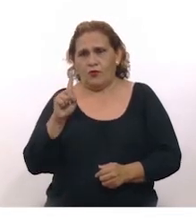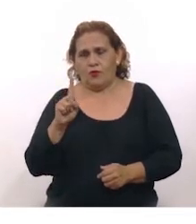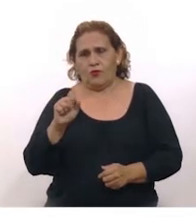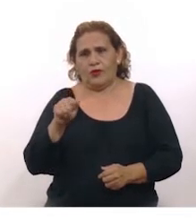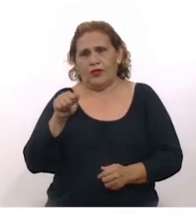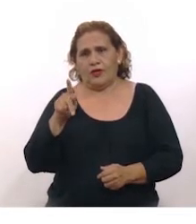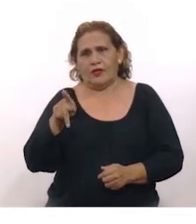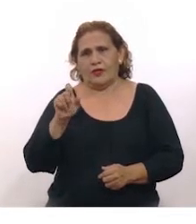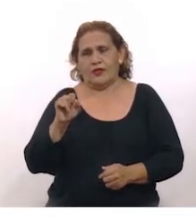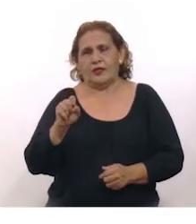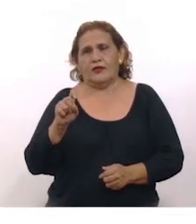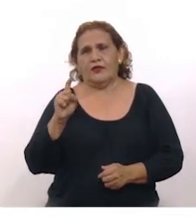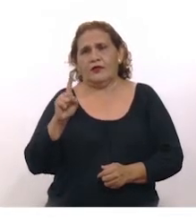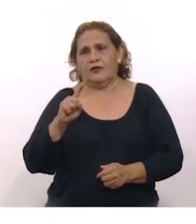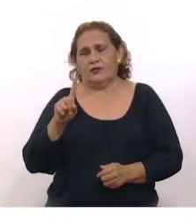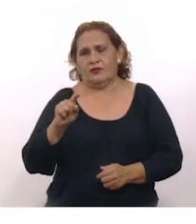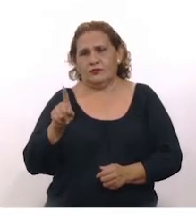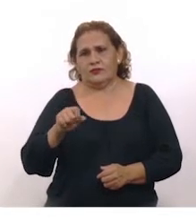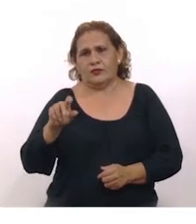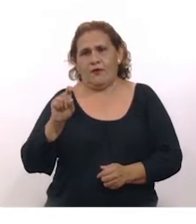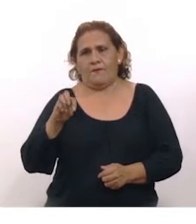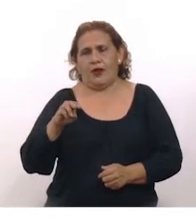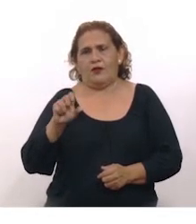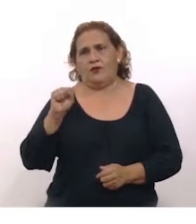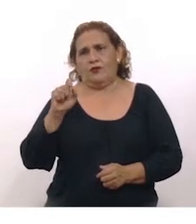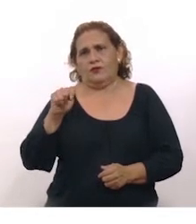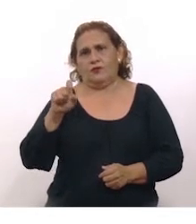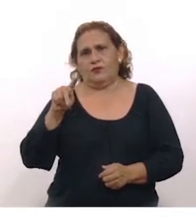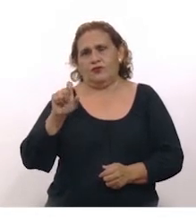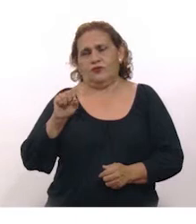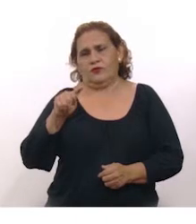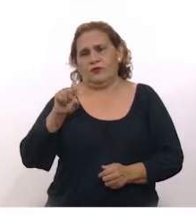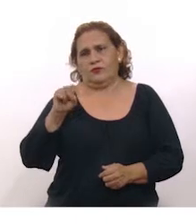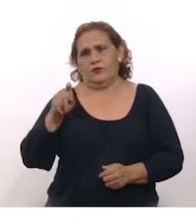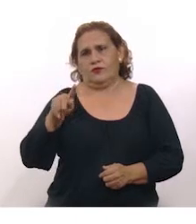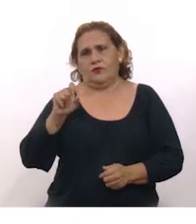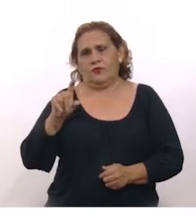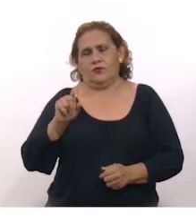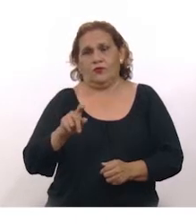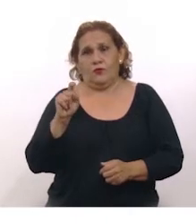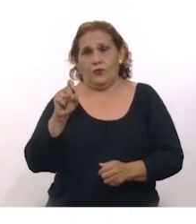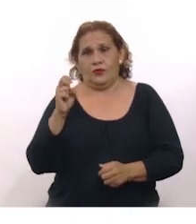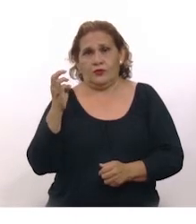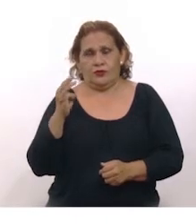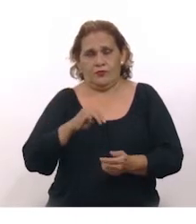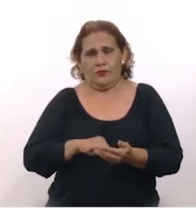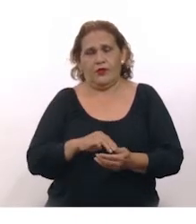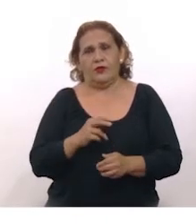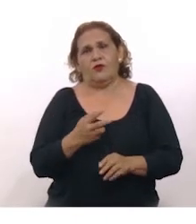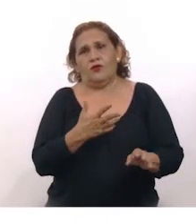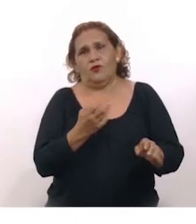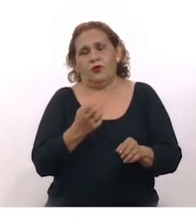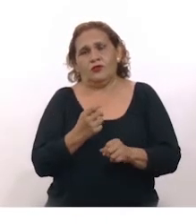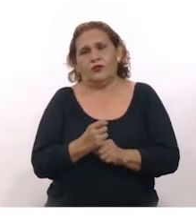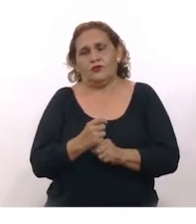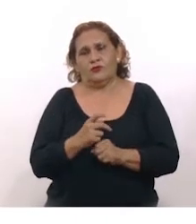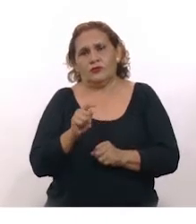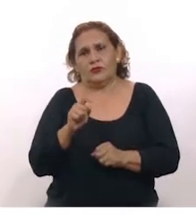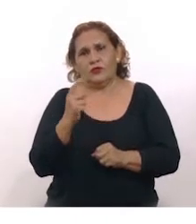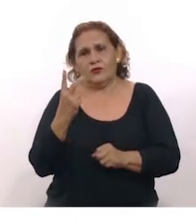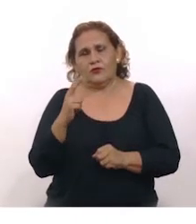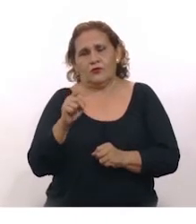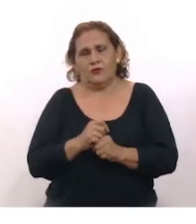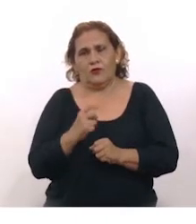Cacalchen, Chichimilá, Isamal, Cantunil, Sotuta y Ticul. De los 23,979 casos positivos,